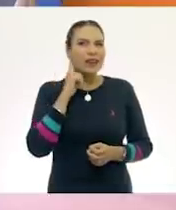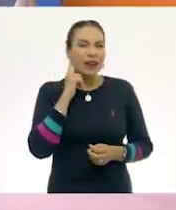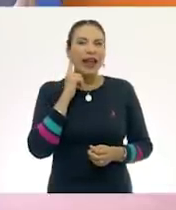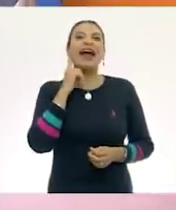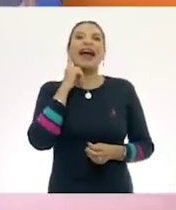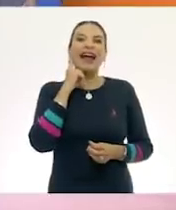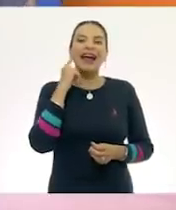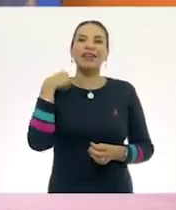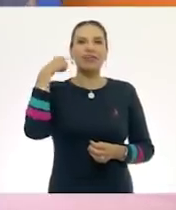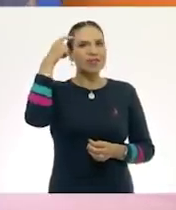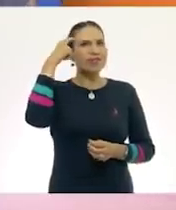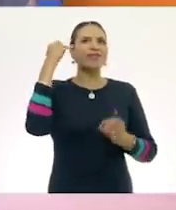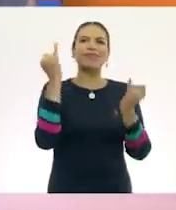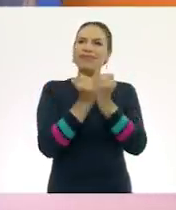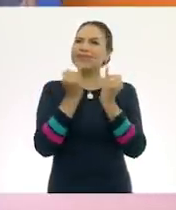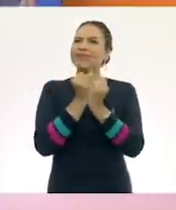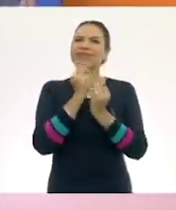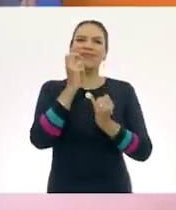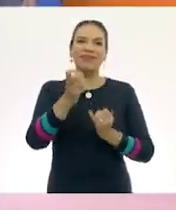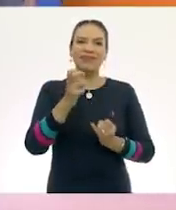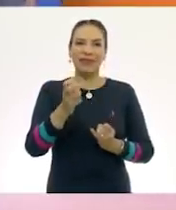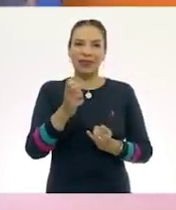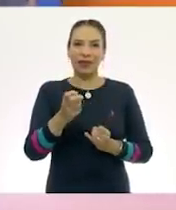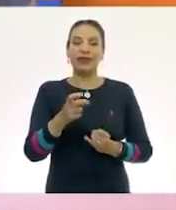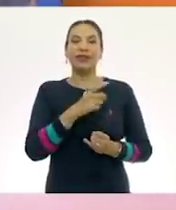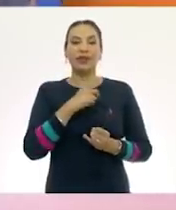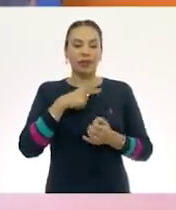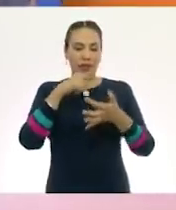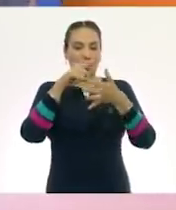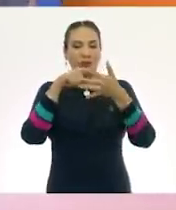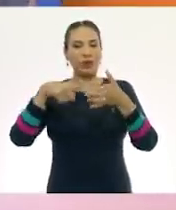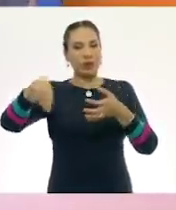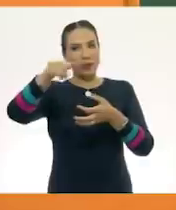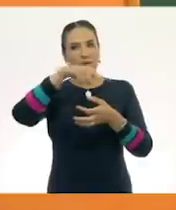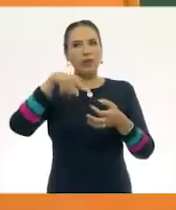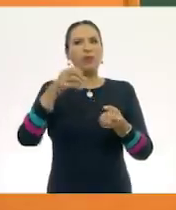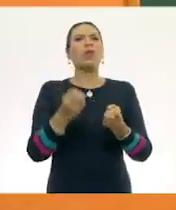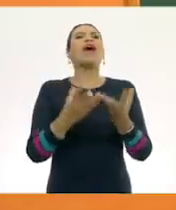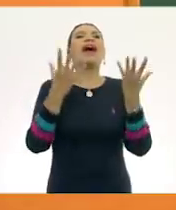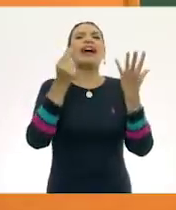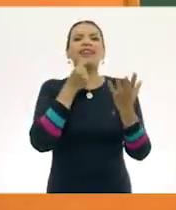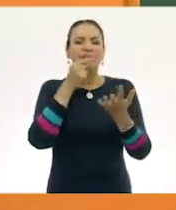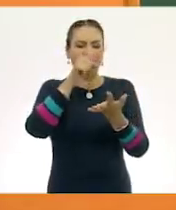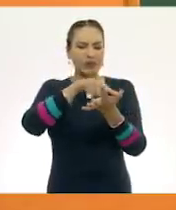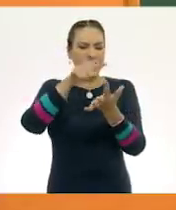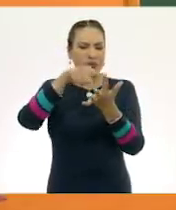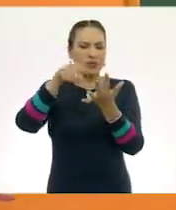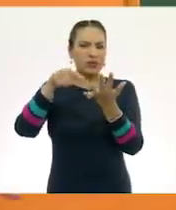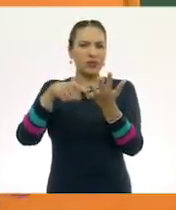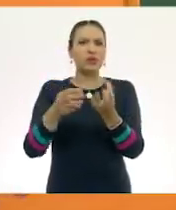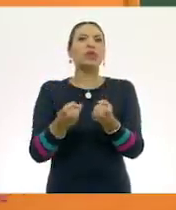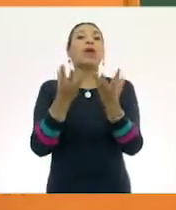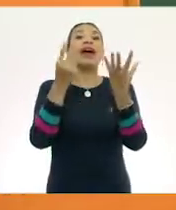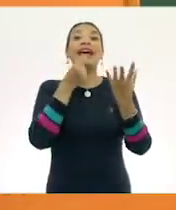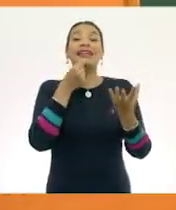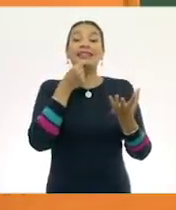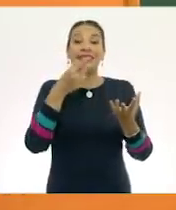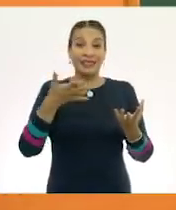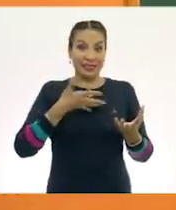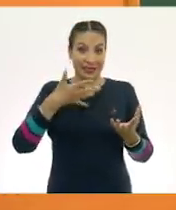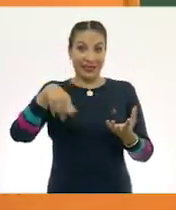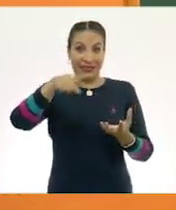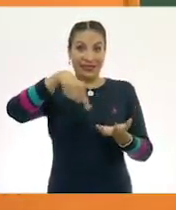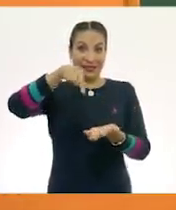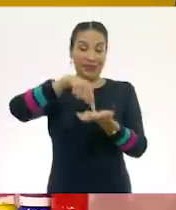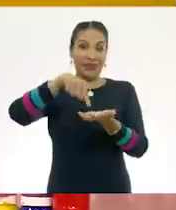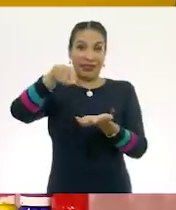Yo también pensé eso. ¿Sí? Maestra Angie, tenemos que contar cuántos niños hay. ¡Claro! Hay que contar primero cuántos niños hay.